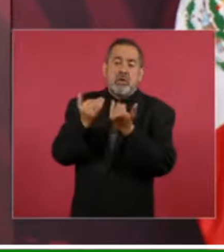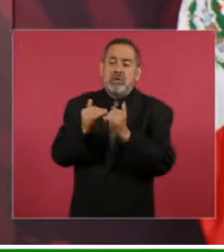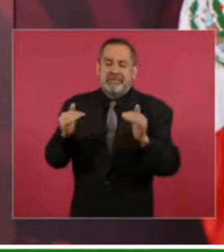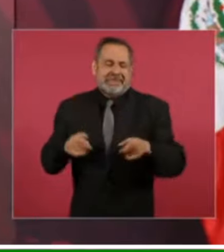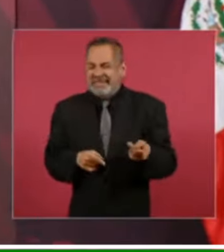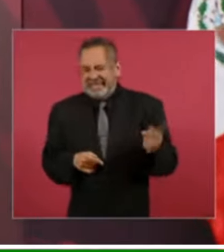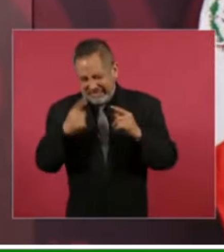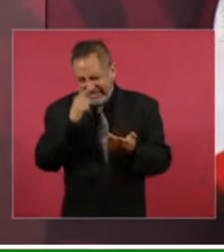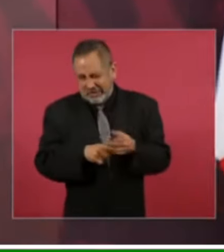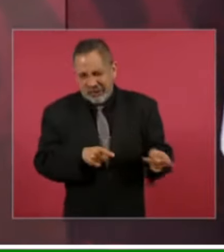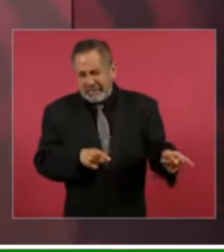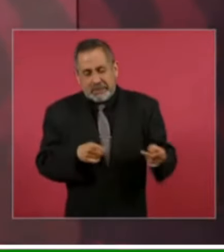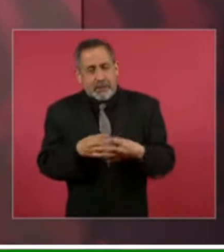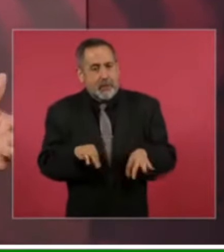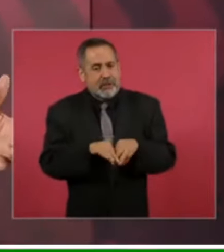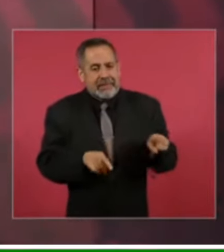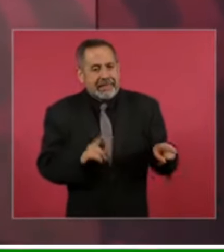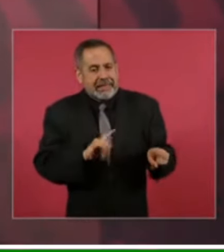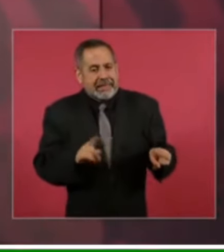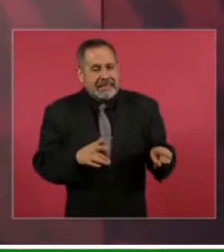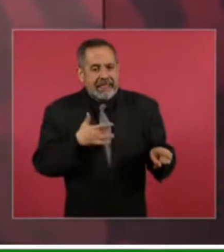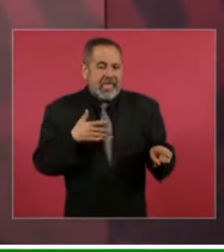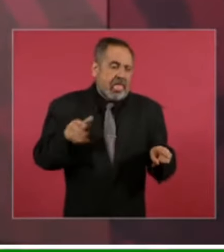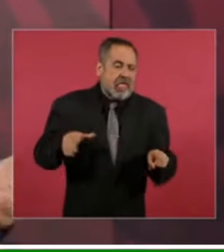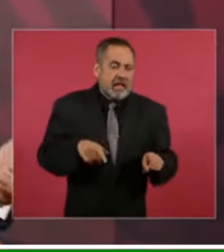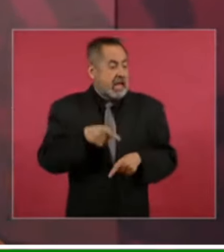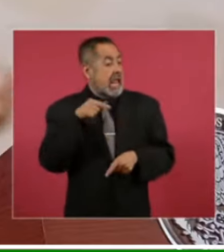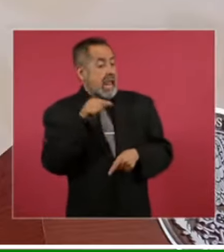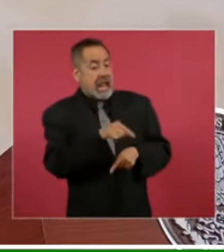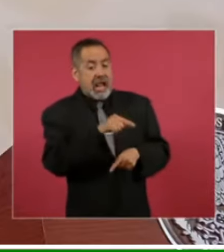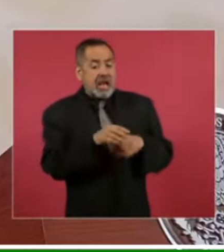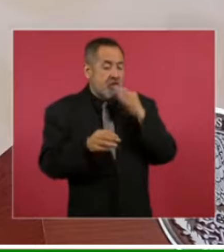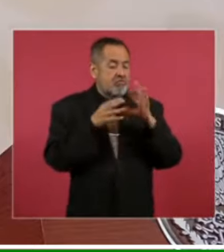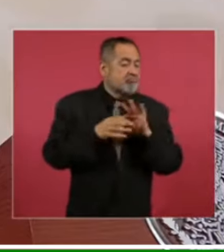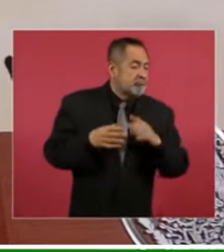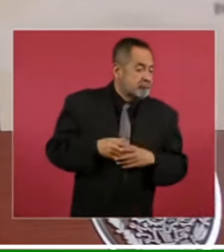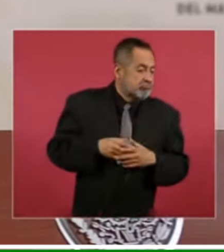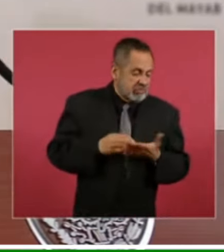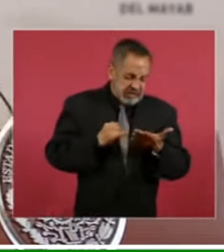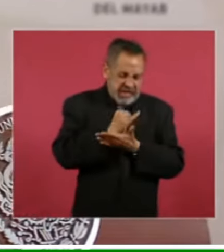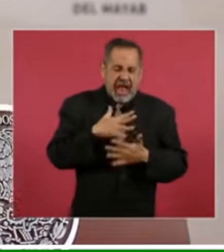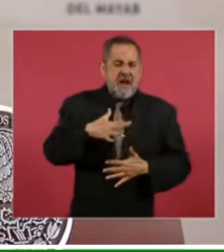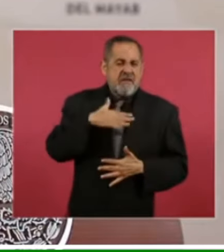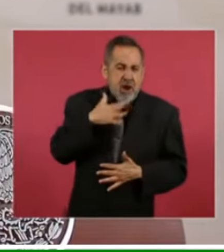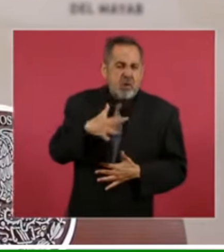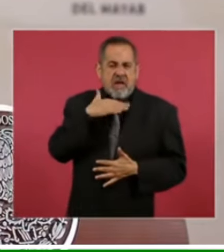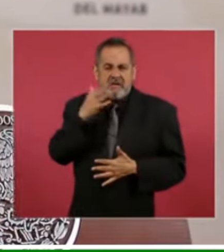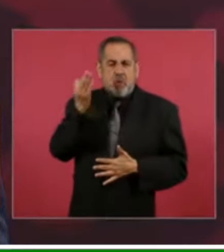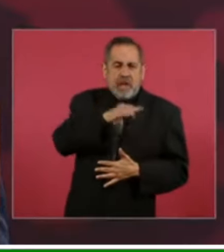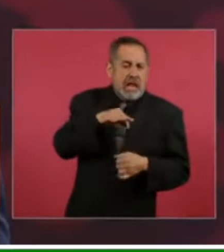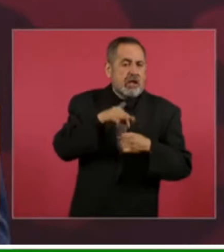si ellos eran los que promovían y ejecutaban todos los fraudes electorales